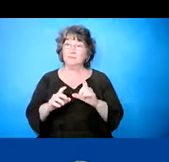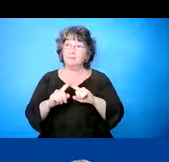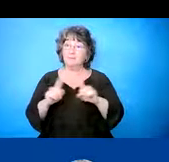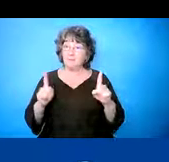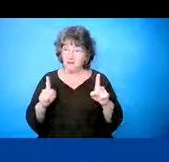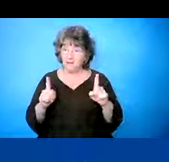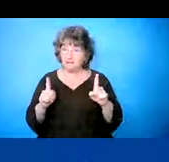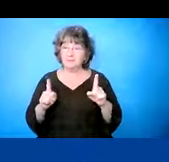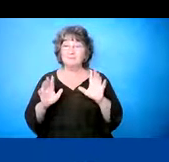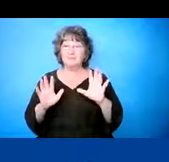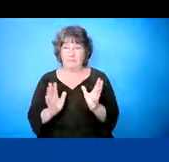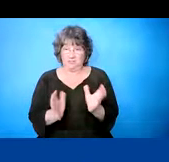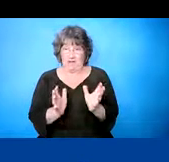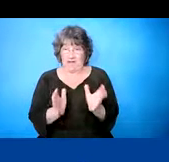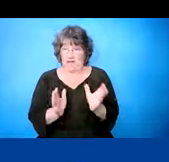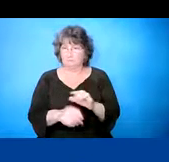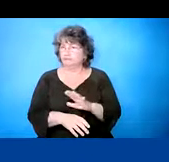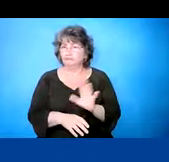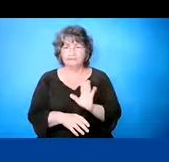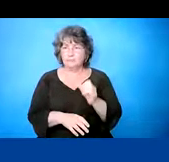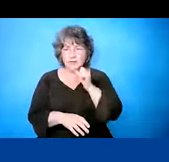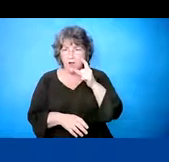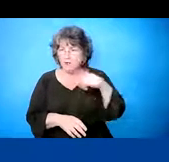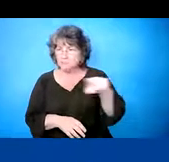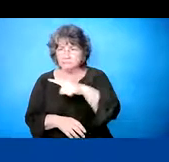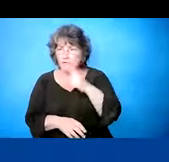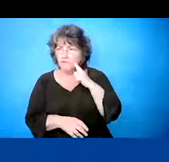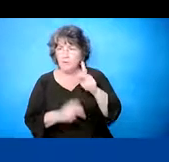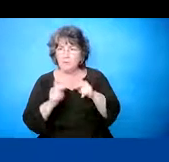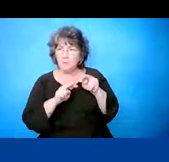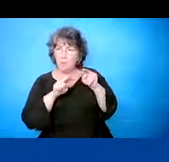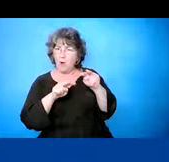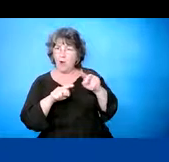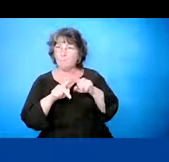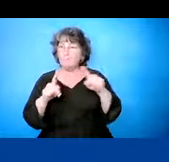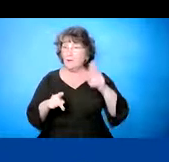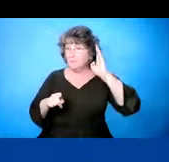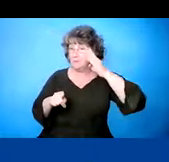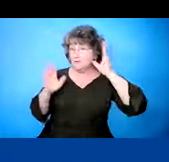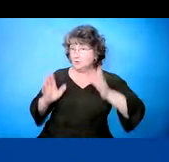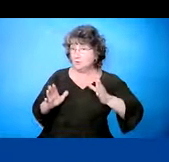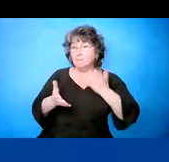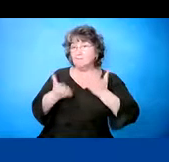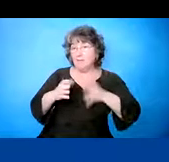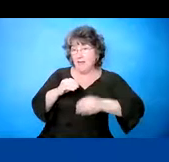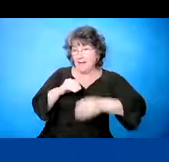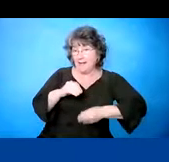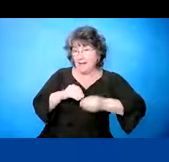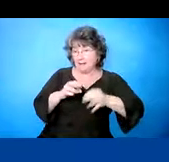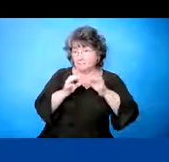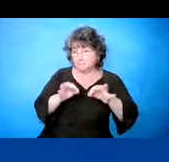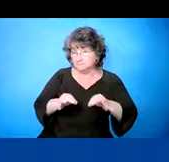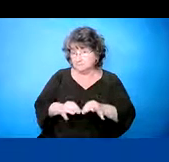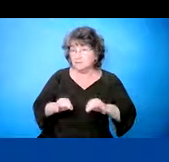están presentes pero hay algunos de nuestros presentadores van a compartir información si quieren hacer preguntas o proveer un